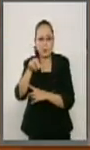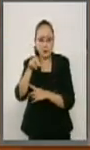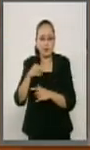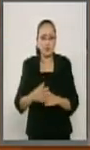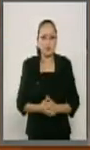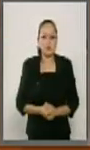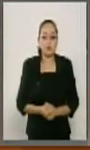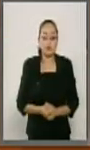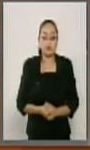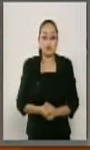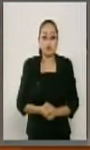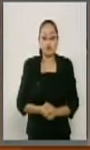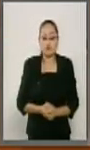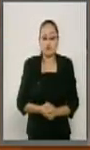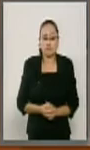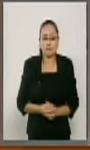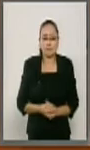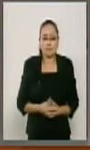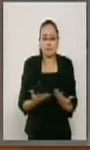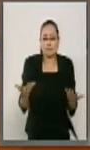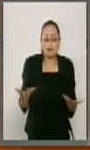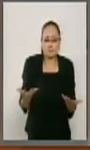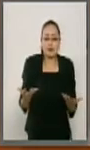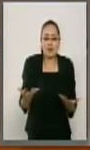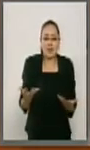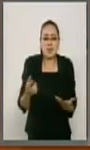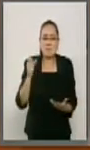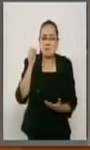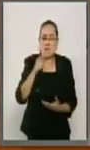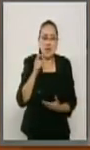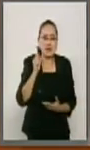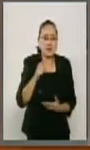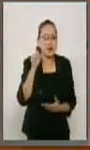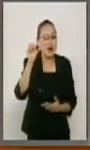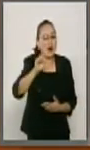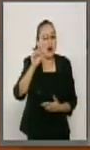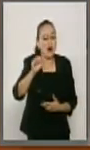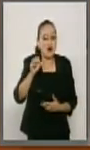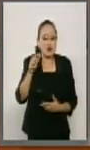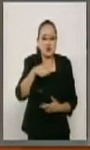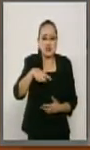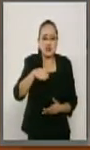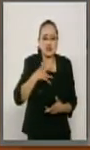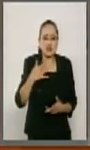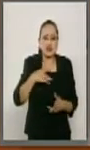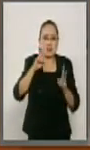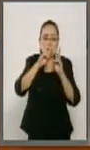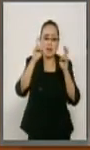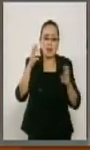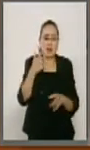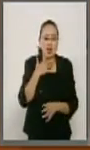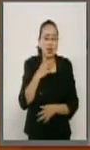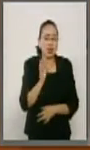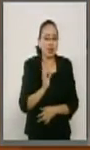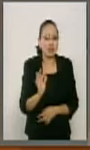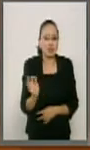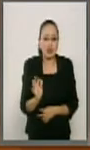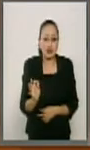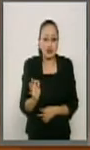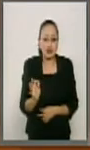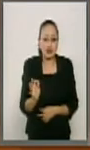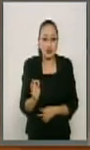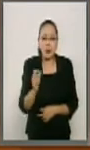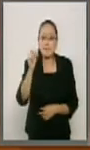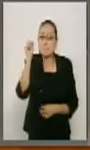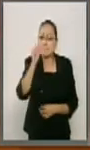Pero no, así con esta misma ligereza que se ve hoy aquí en el Pleno, con esa misma ligereza